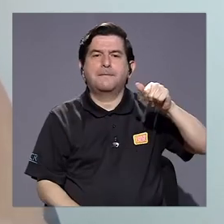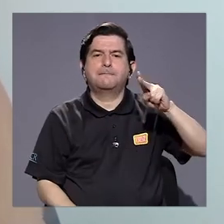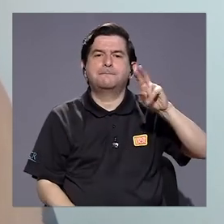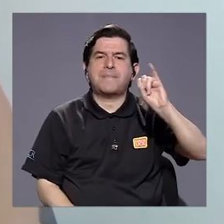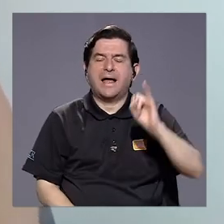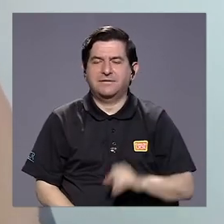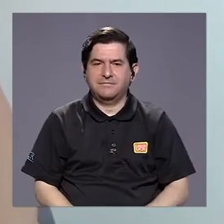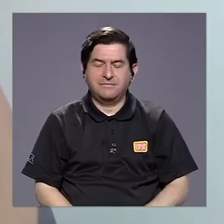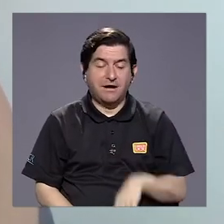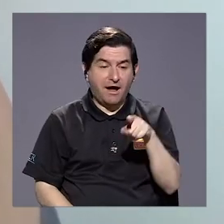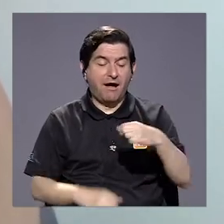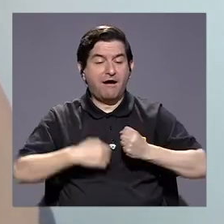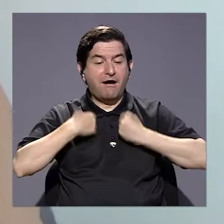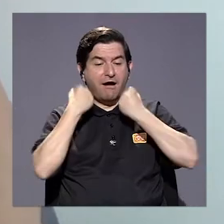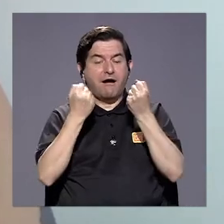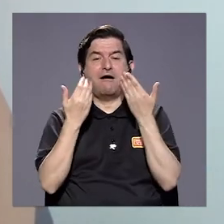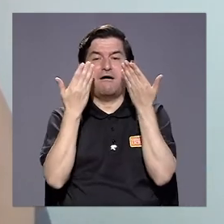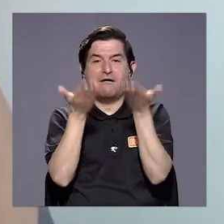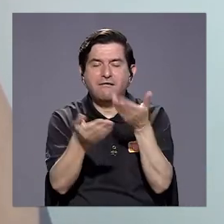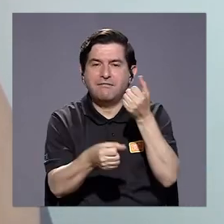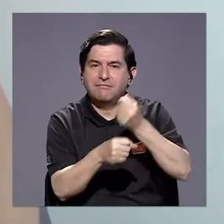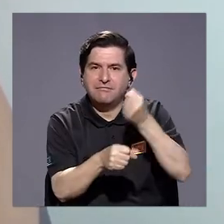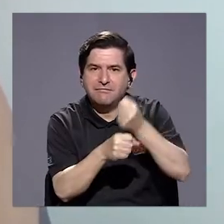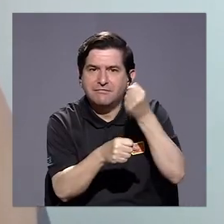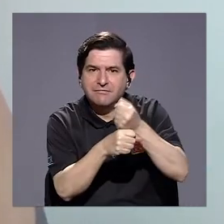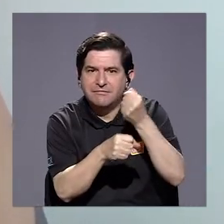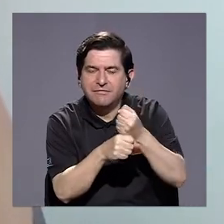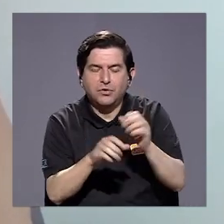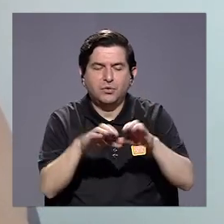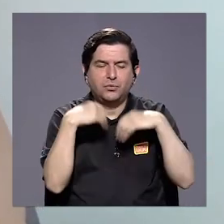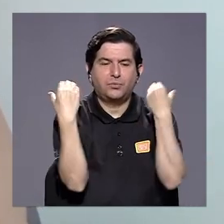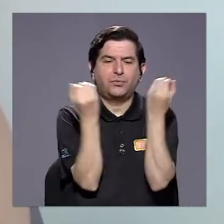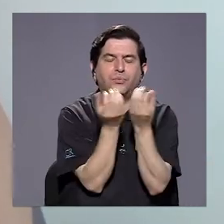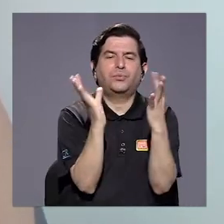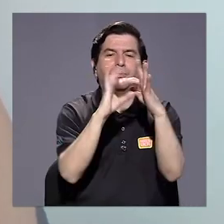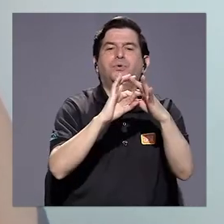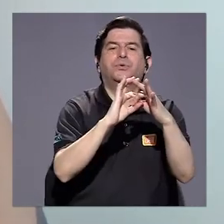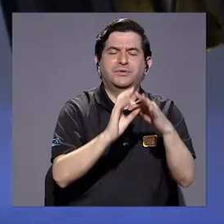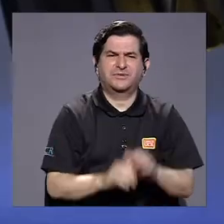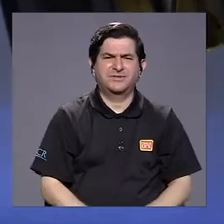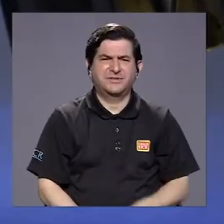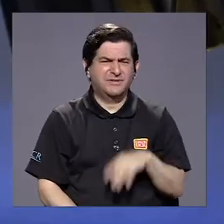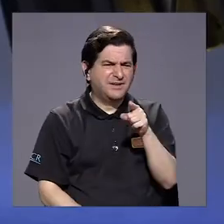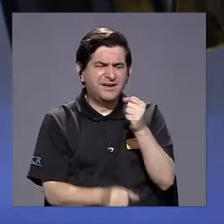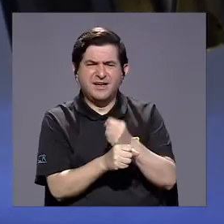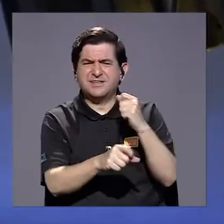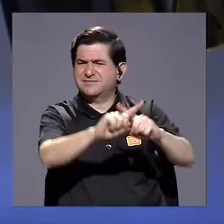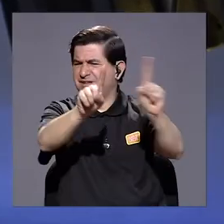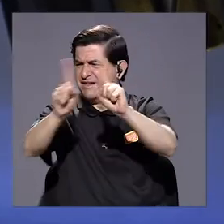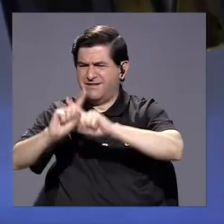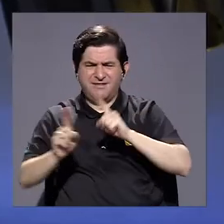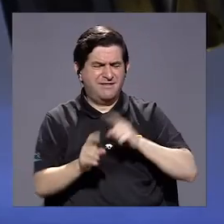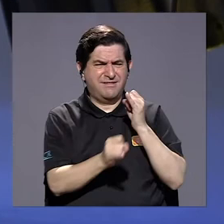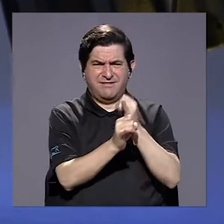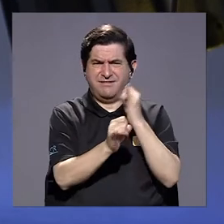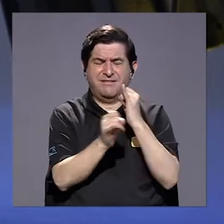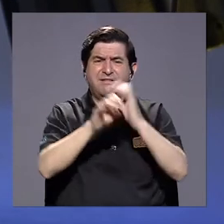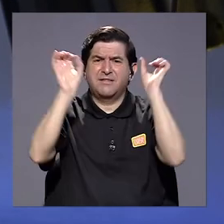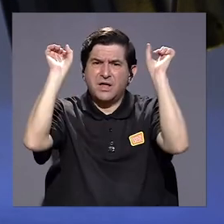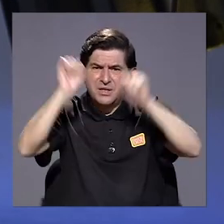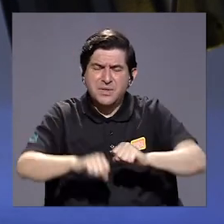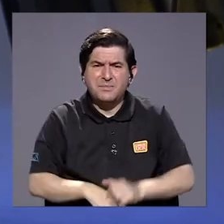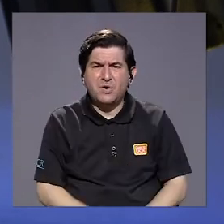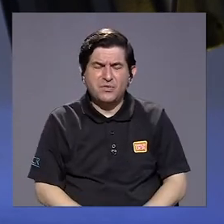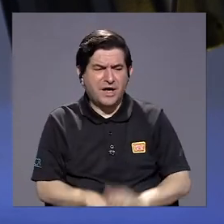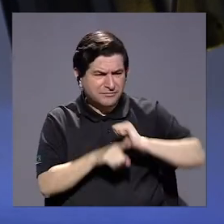manera que se pueda fortalecer el trabajo de esta organización en conjunto. En esta labor interinstitucional de lograr